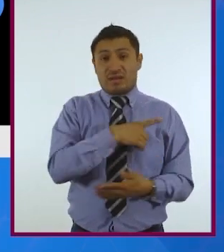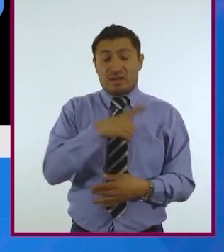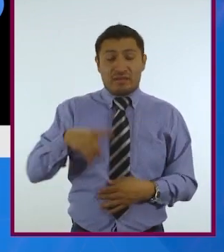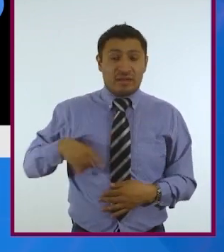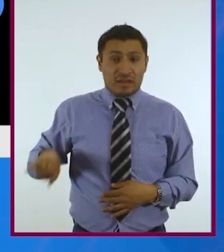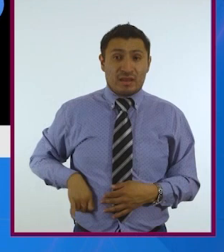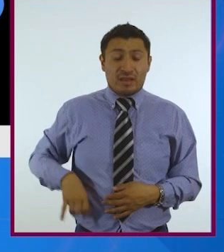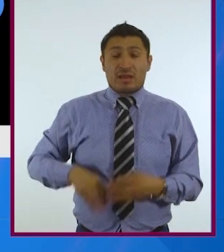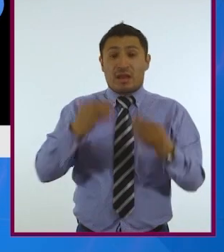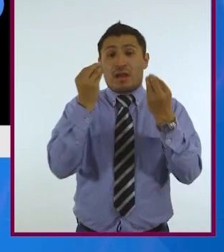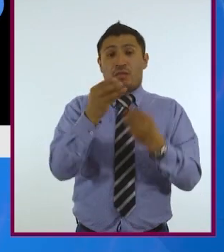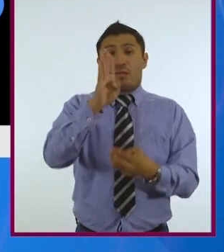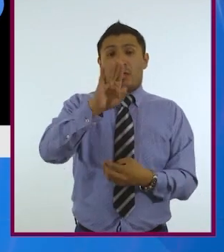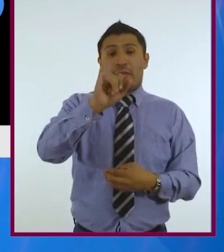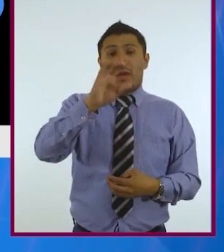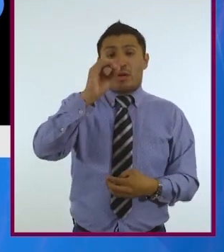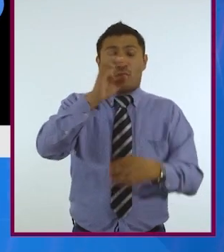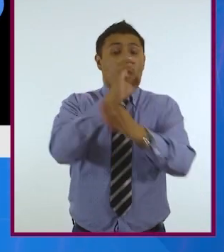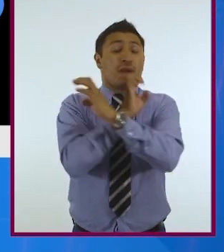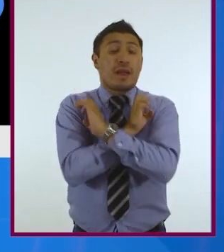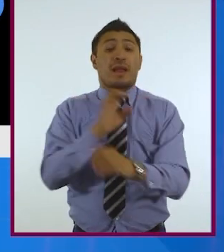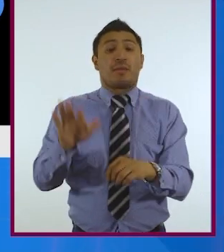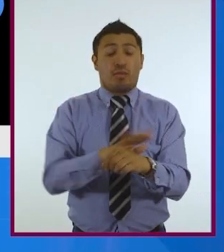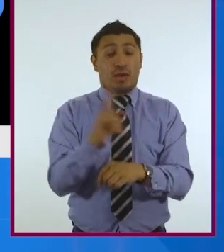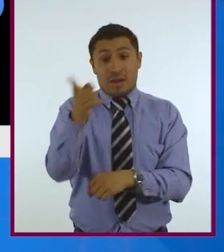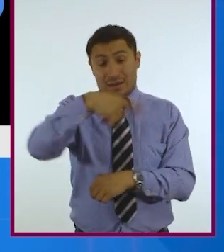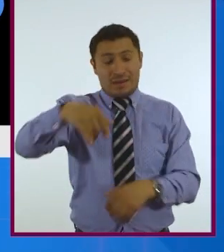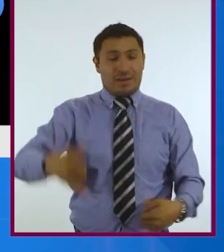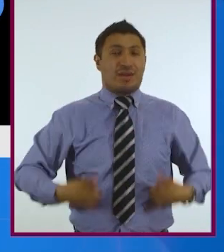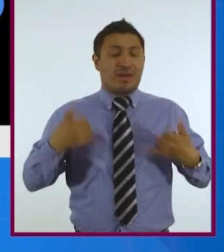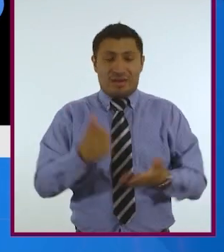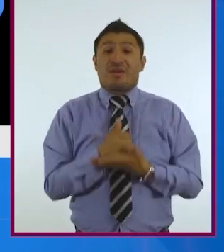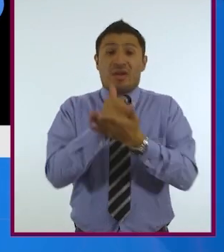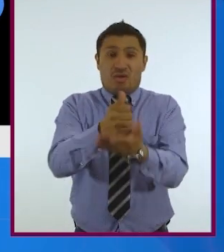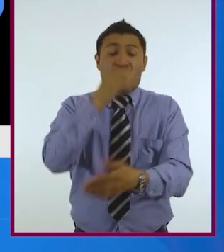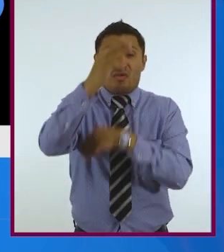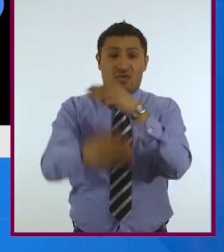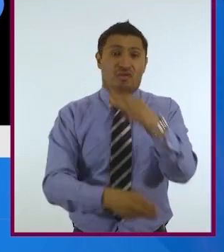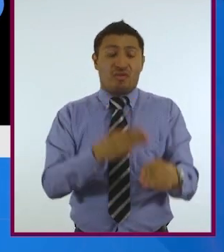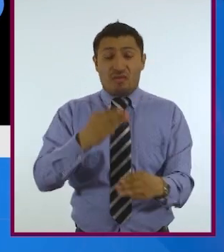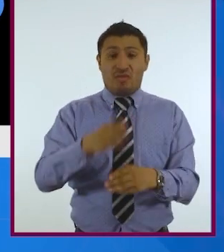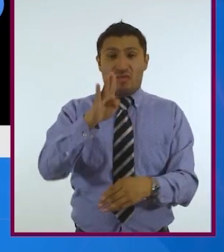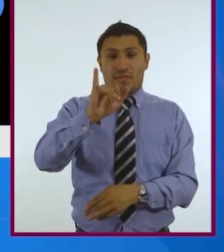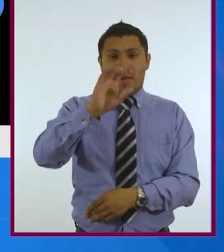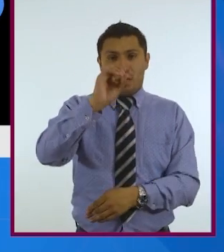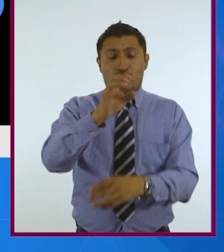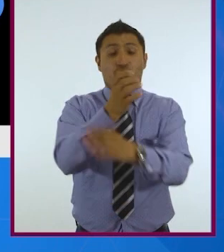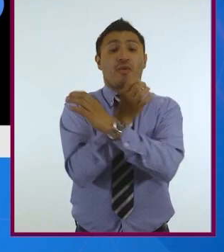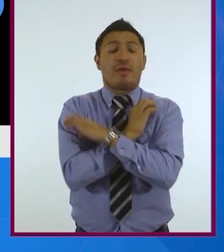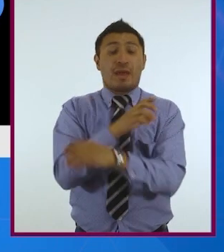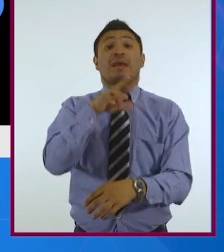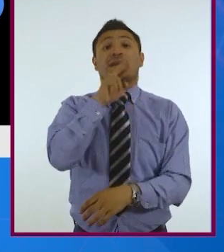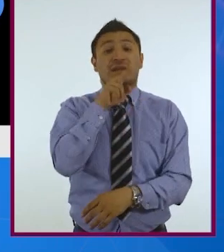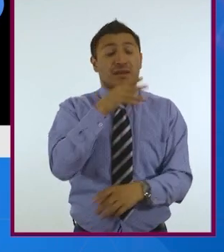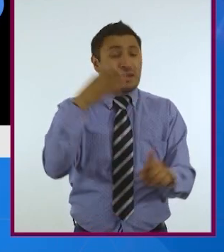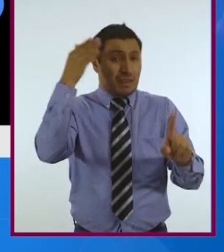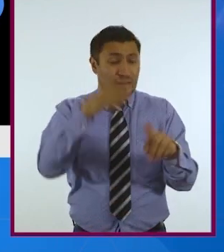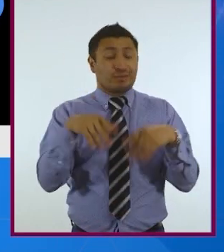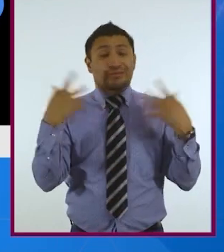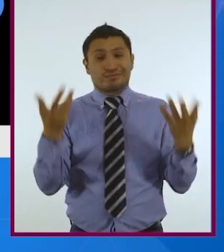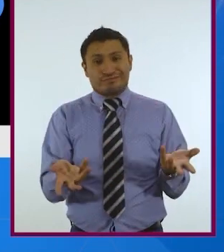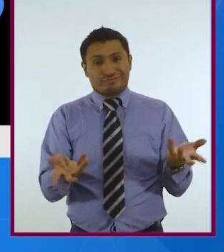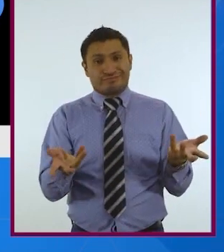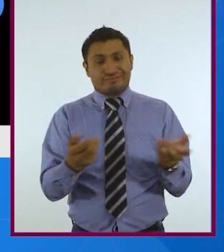mucho la bioética porque finalmente son ellos los que van a heredar el mundo. Y la bioética se preocupa por